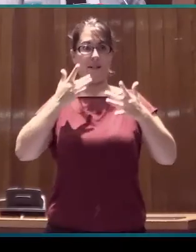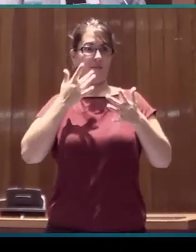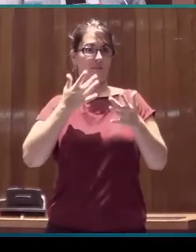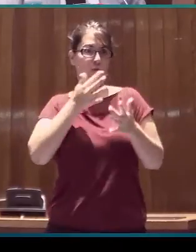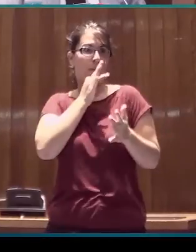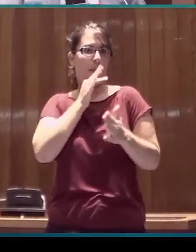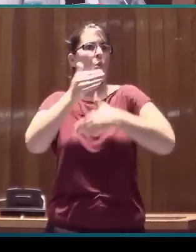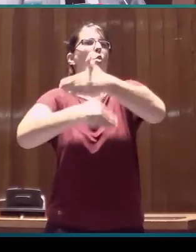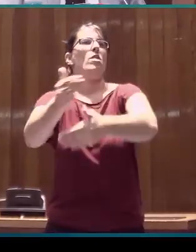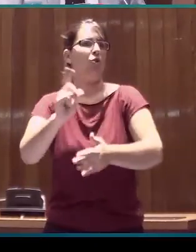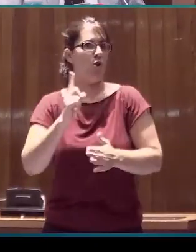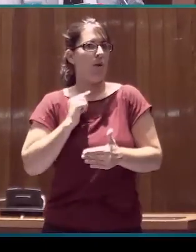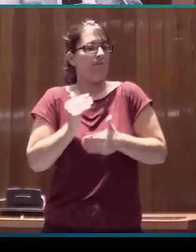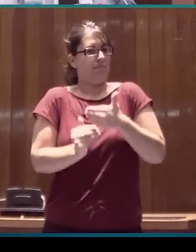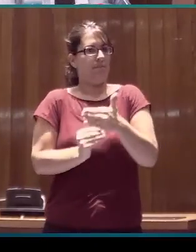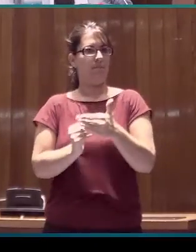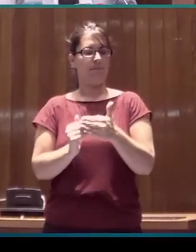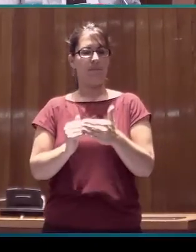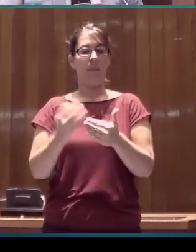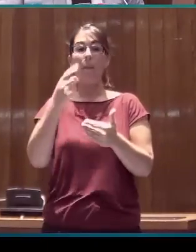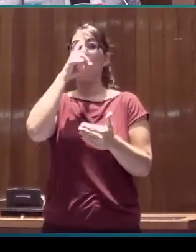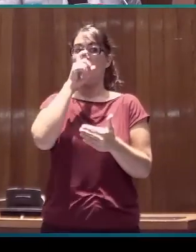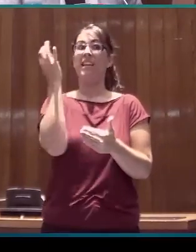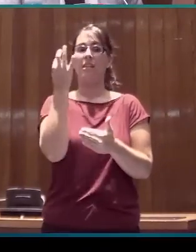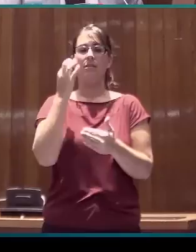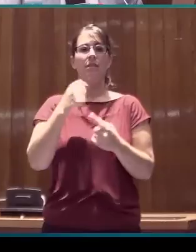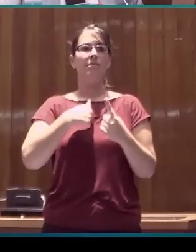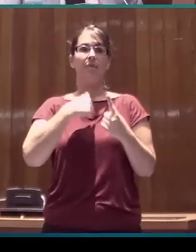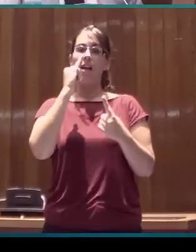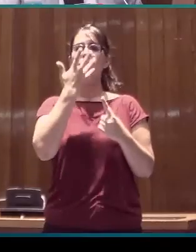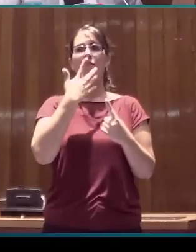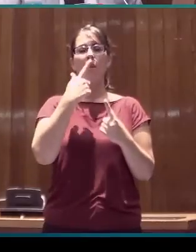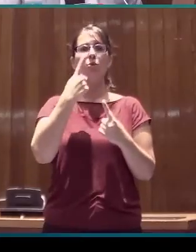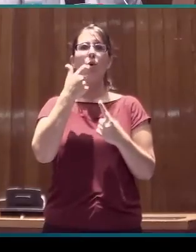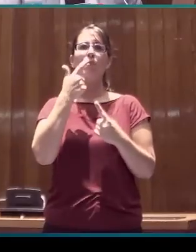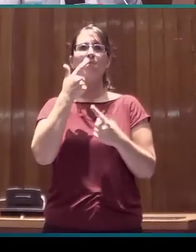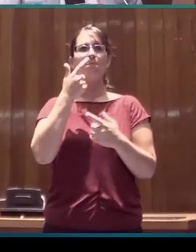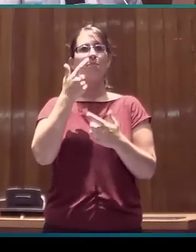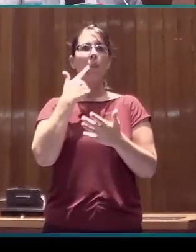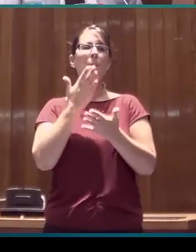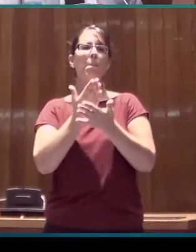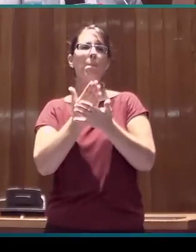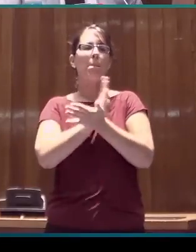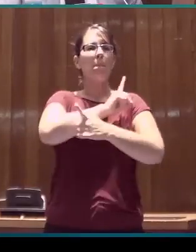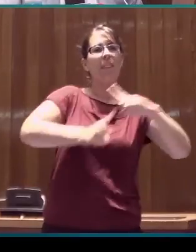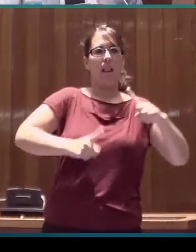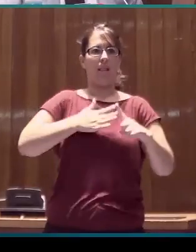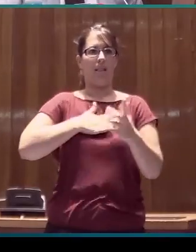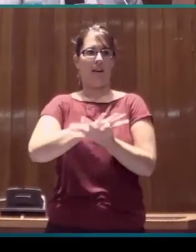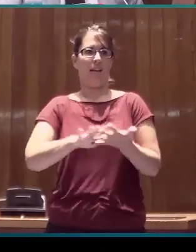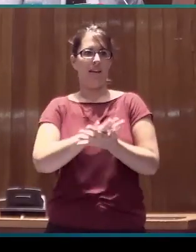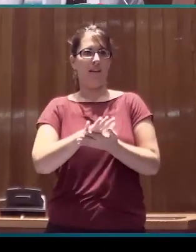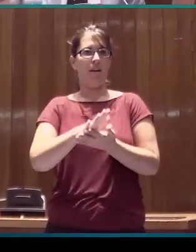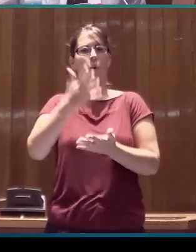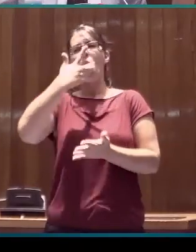En primer lugar, tenemos un conocimiento parcial y fragmentario de la lengua de signos. Como ustedes saben